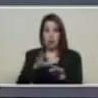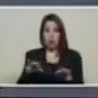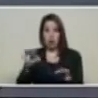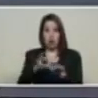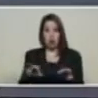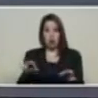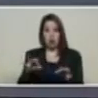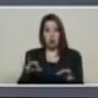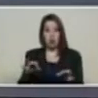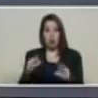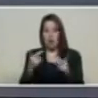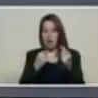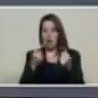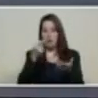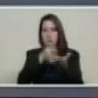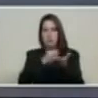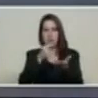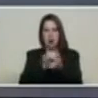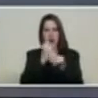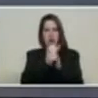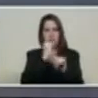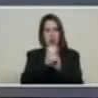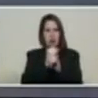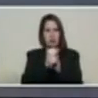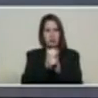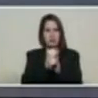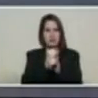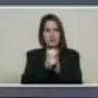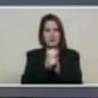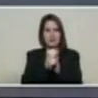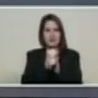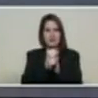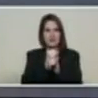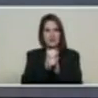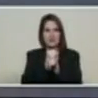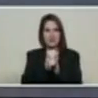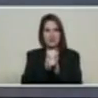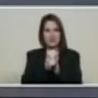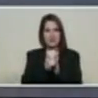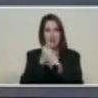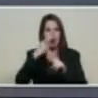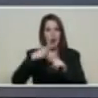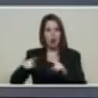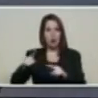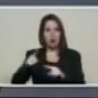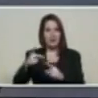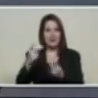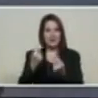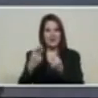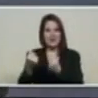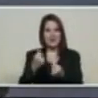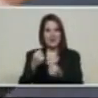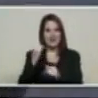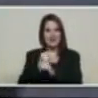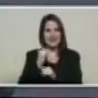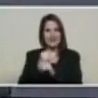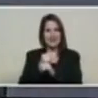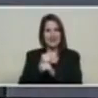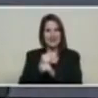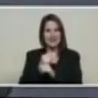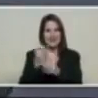primeras cuatro semanas se podrá acceder al Petro a través de otras criptomonedas y a través de divisas